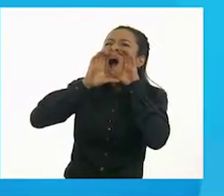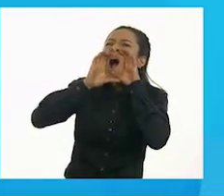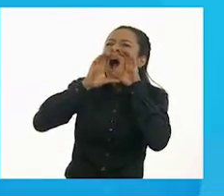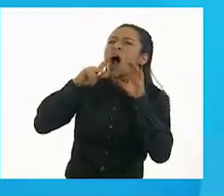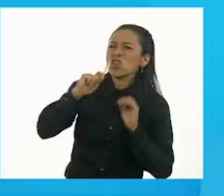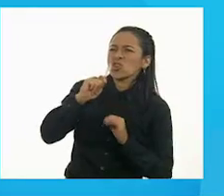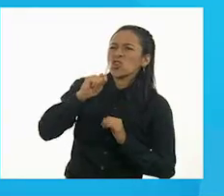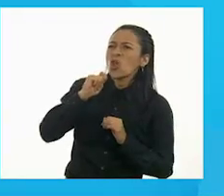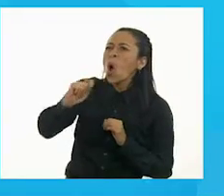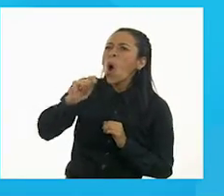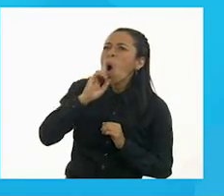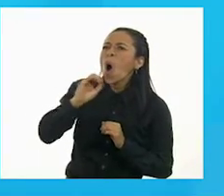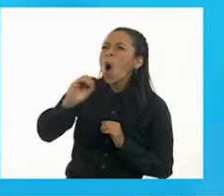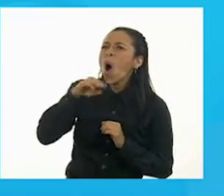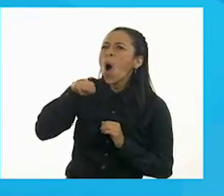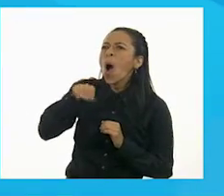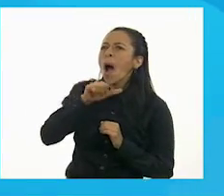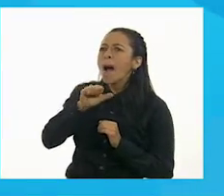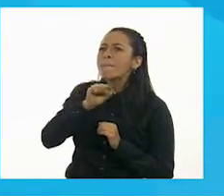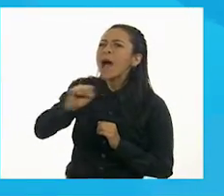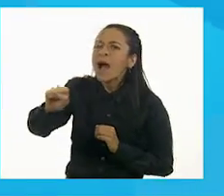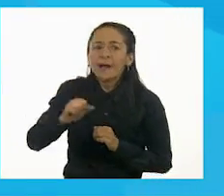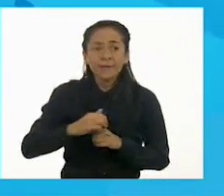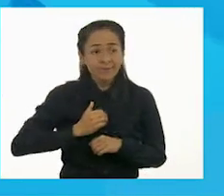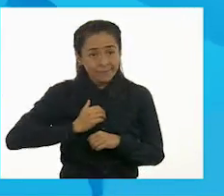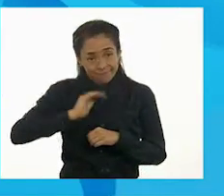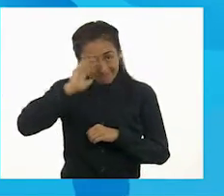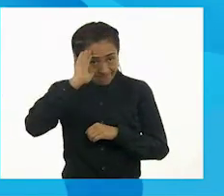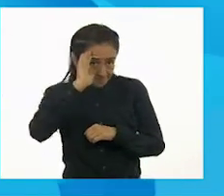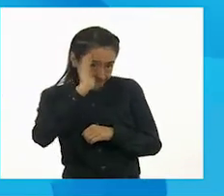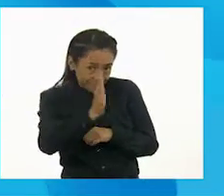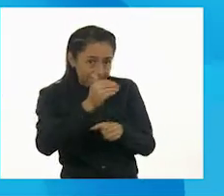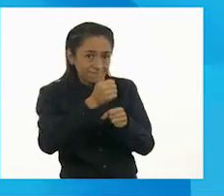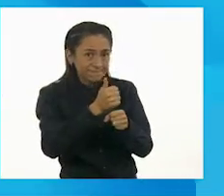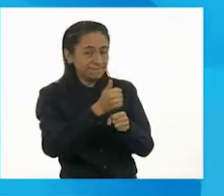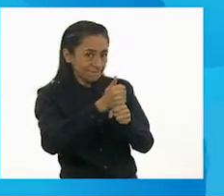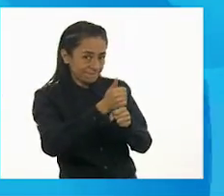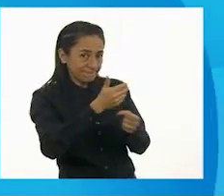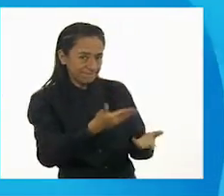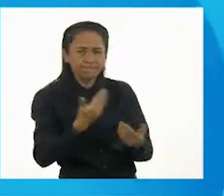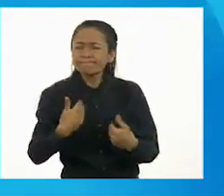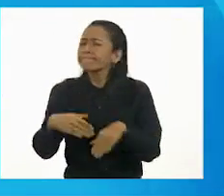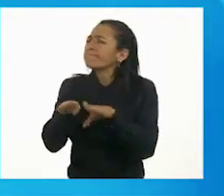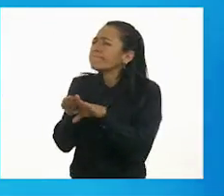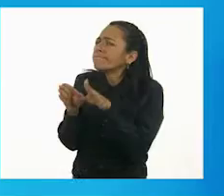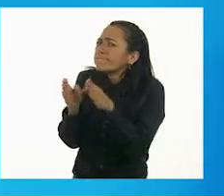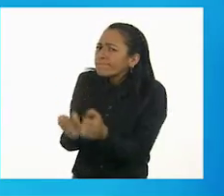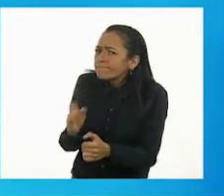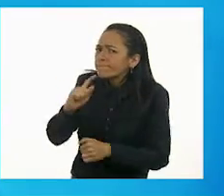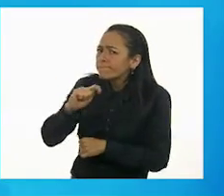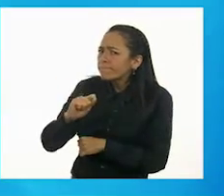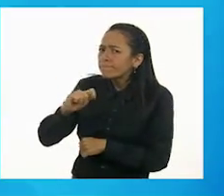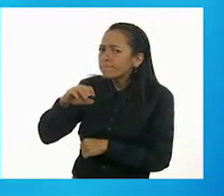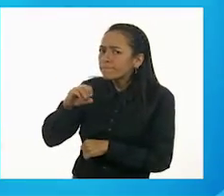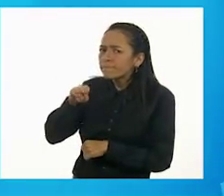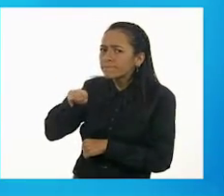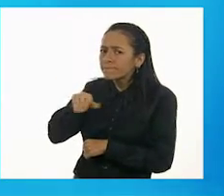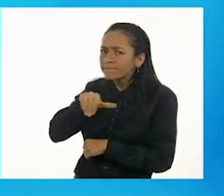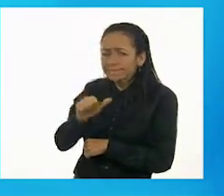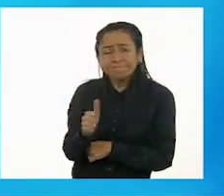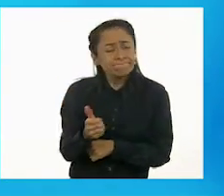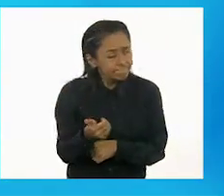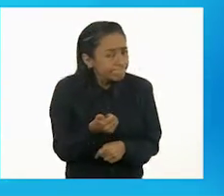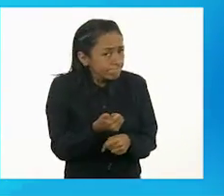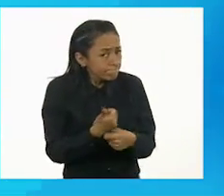¡Tomás! Hola, abuelito. Hola, Tomás. ¿Cómo estás? Bien, abuelito. ¿Para qué me